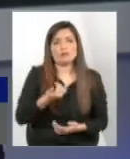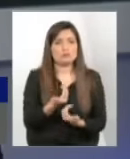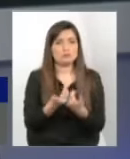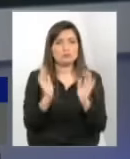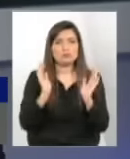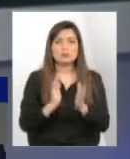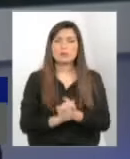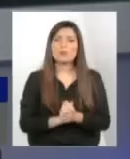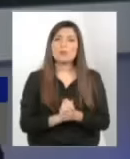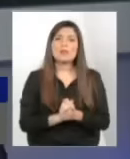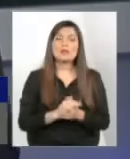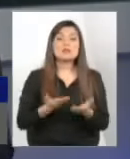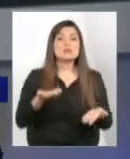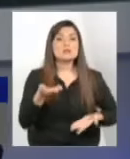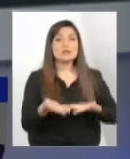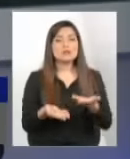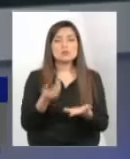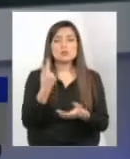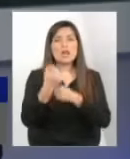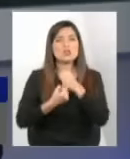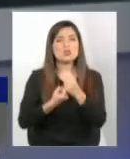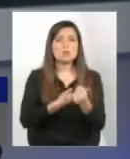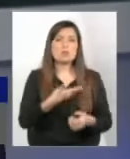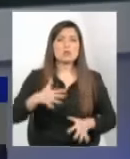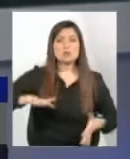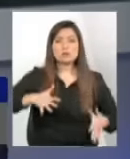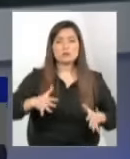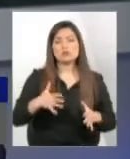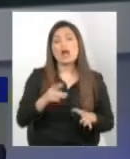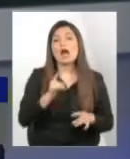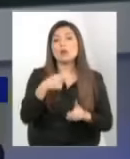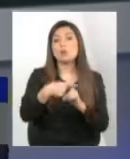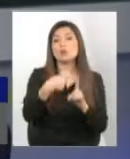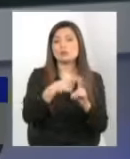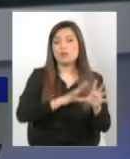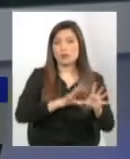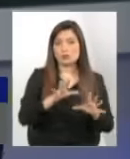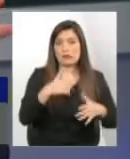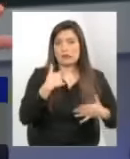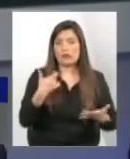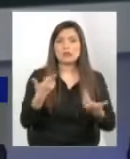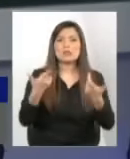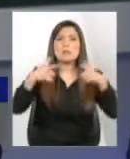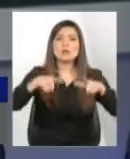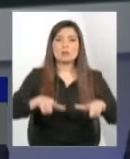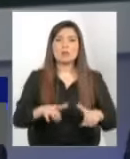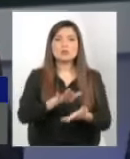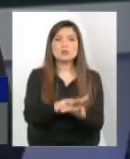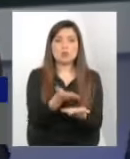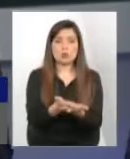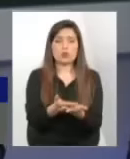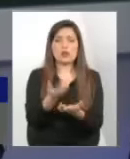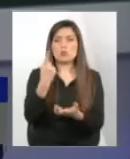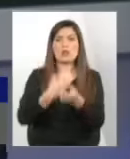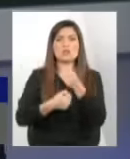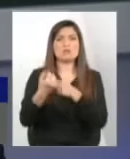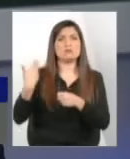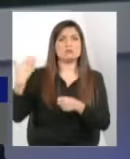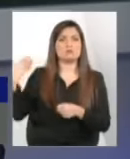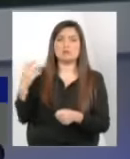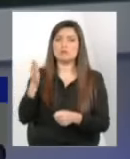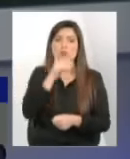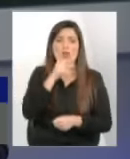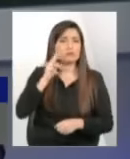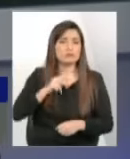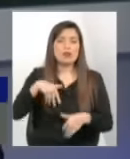un año y medio algo de las cosas buenas que ha hecho instaló un departamento de salud cuestión que no teníamos hasta hace un año y medio atrás instaló un